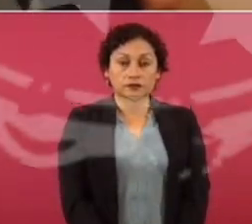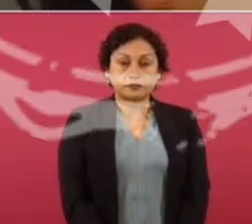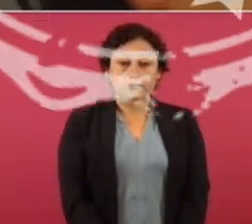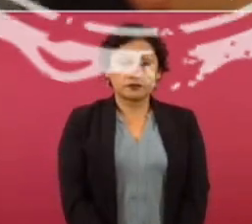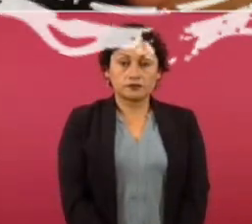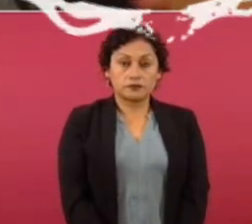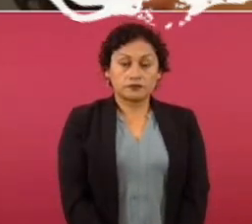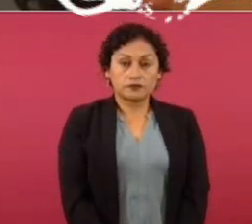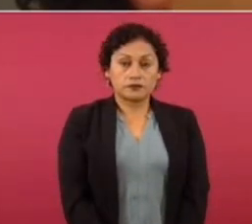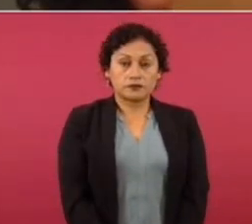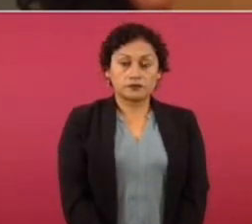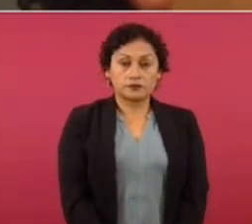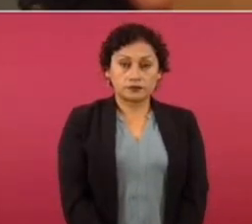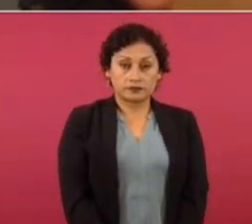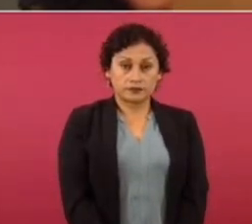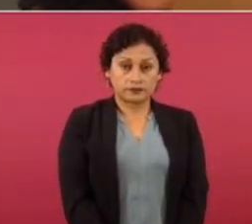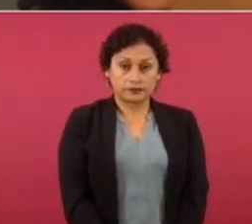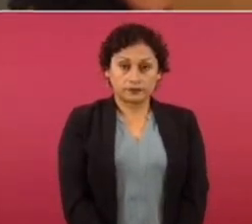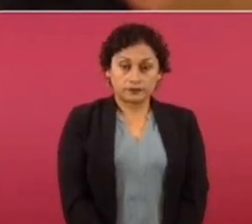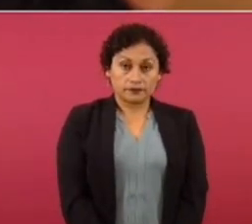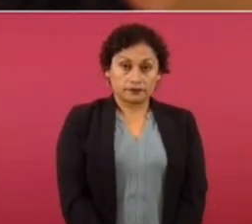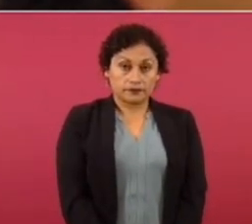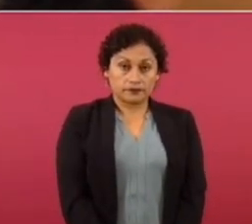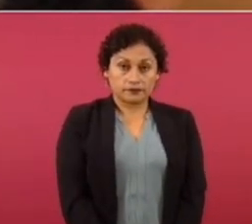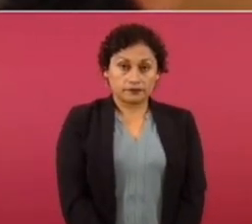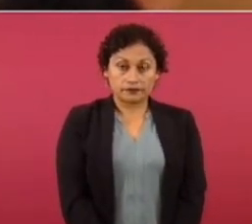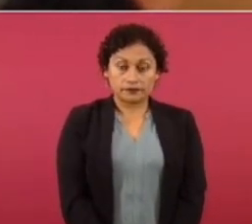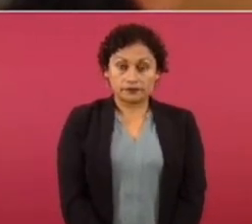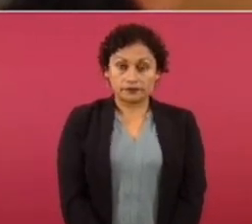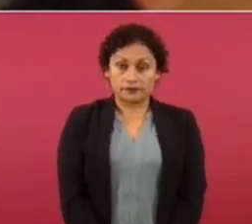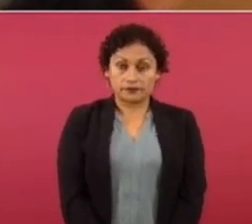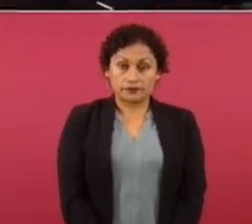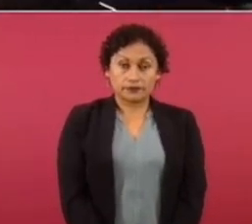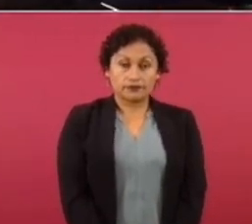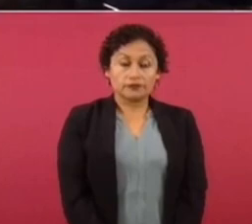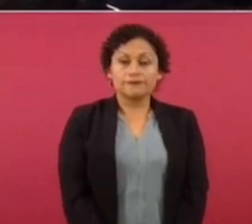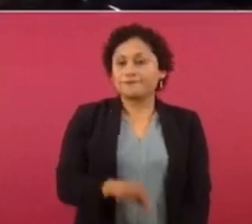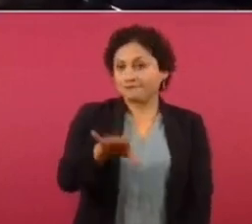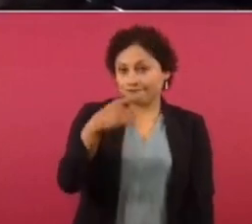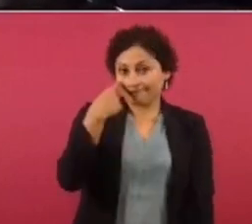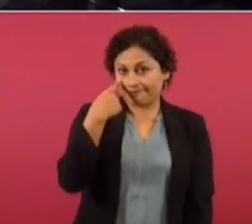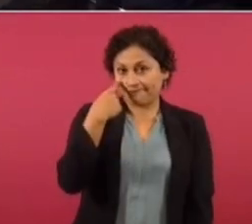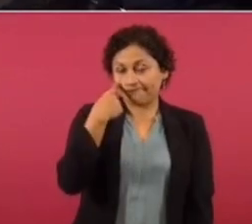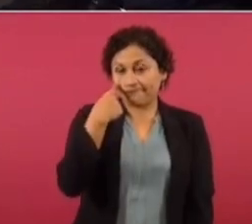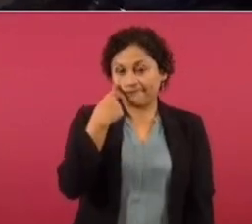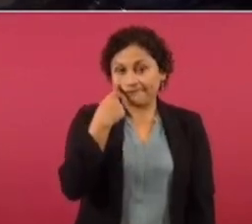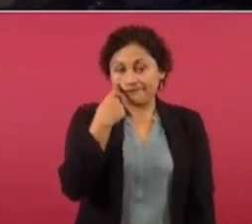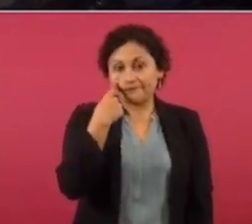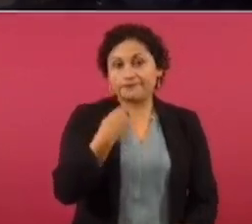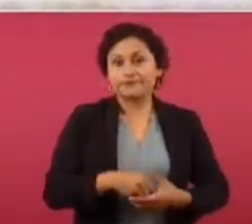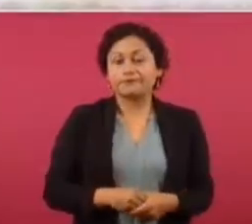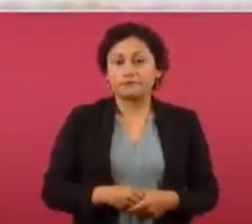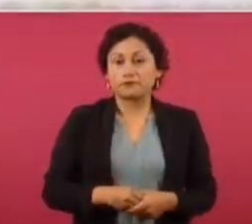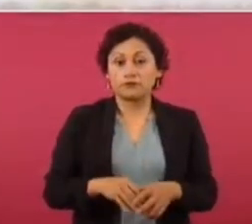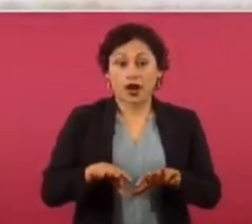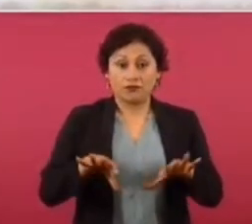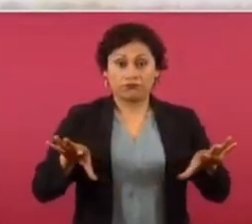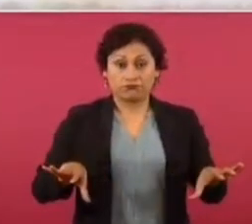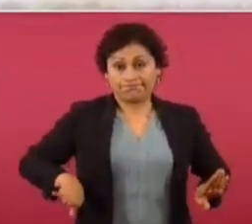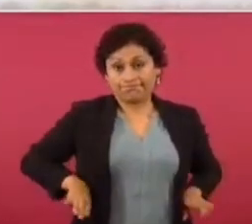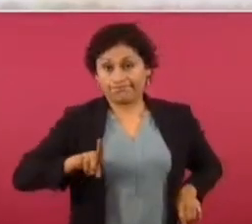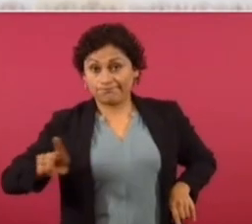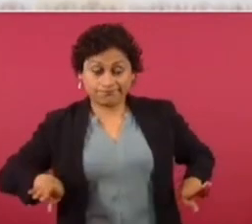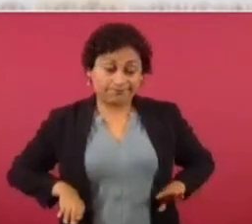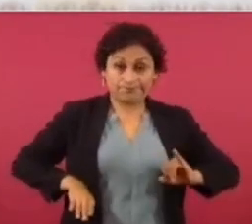¿Cuál es su política económica? ¿En dónde se ubica usted desde el punto de vista conceptual filosófico? Es que tanto en la derecha como en la izquierda